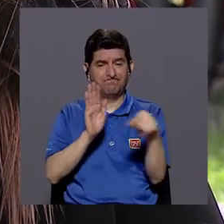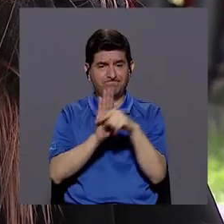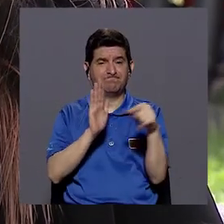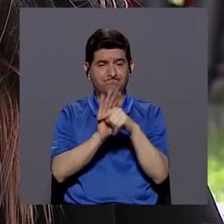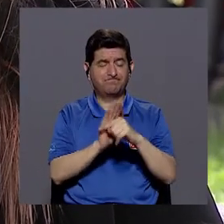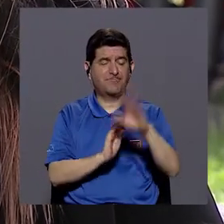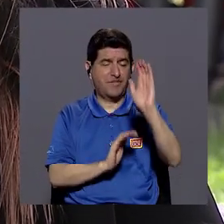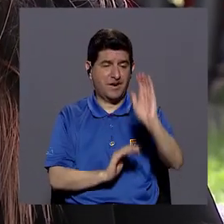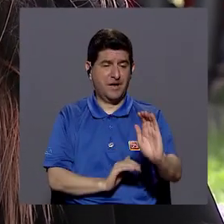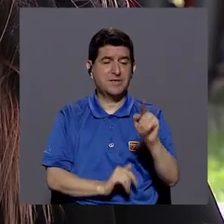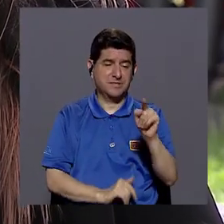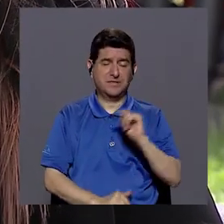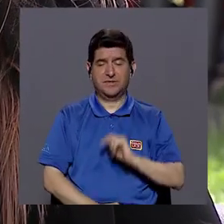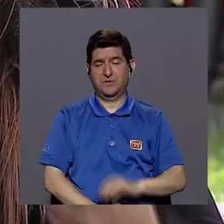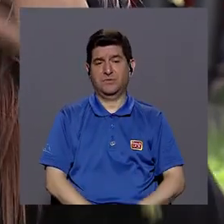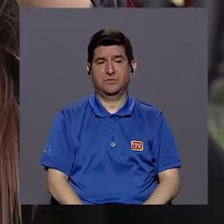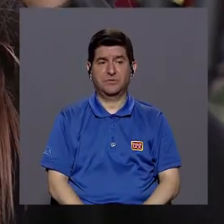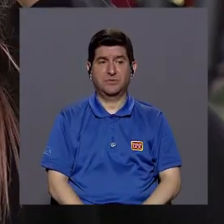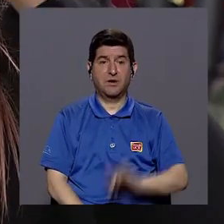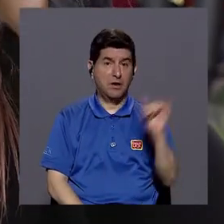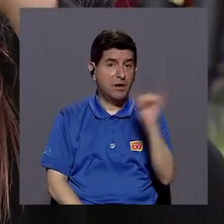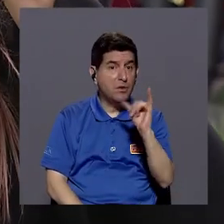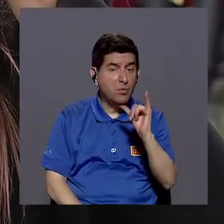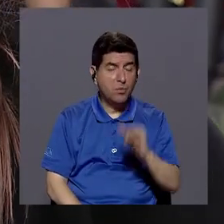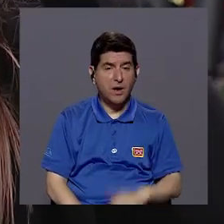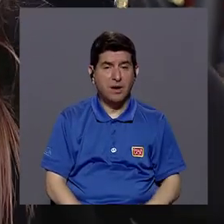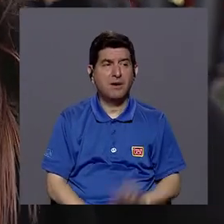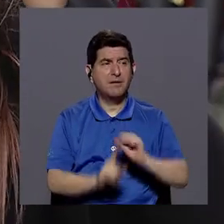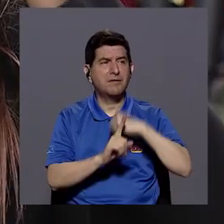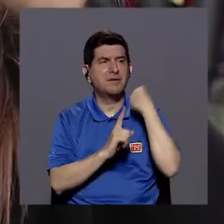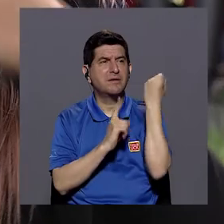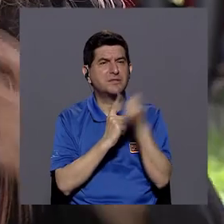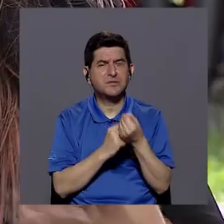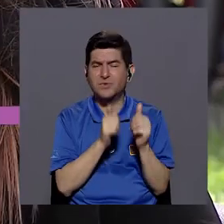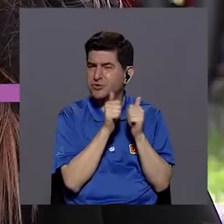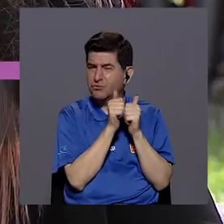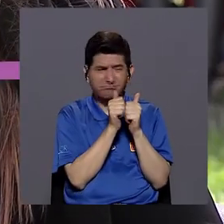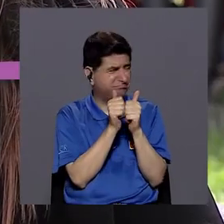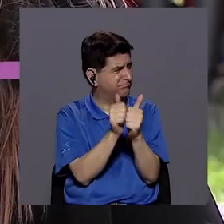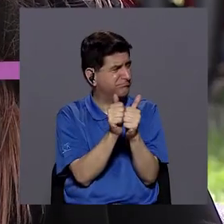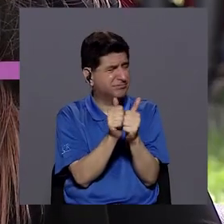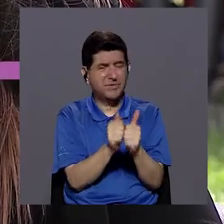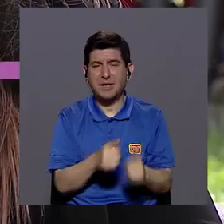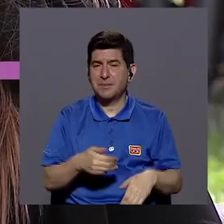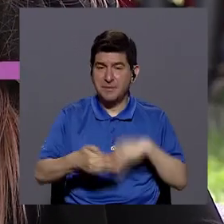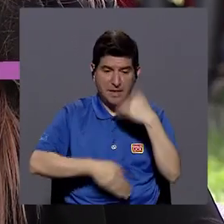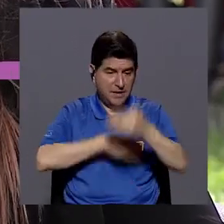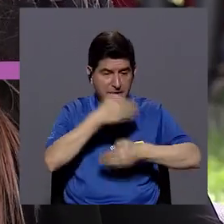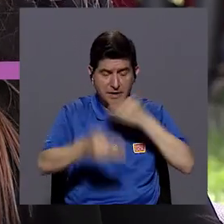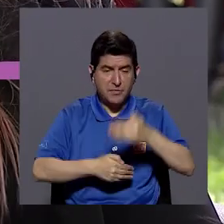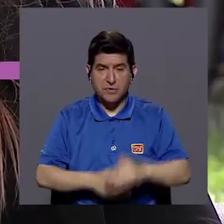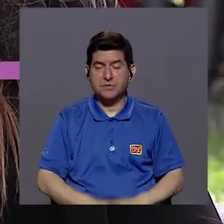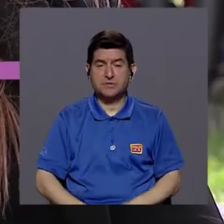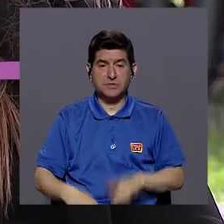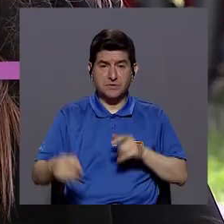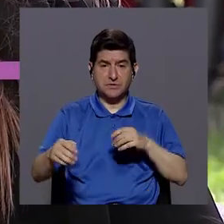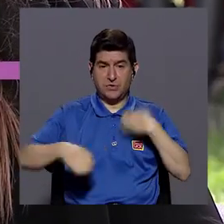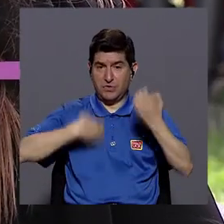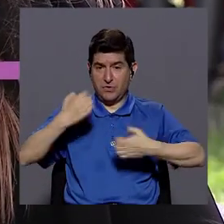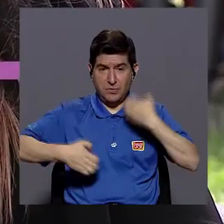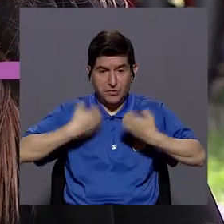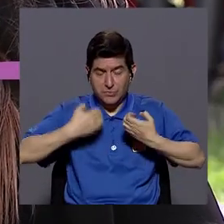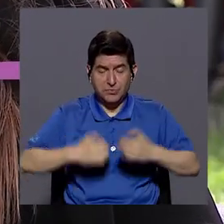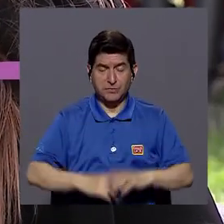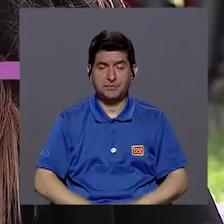negativas en el niño o la niña. También está esta cuestión, bueno, del no acompañamiento en la gestión de las emociones, ¿verdad? Que se